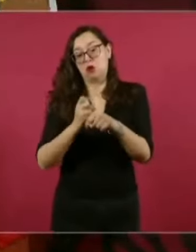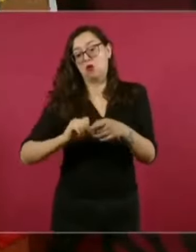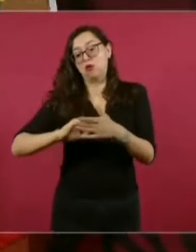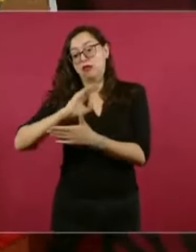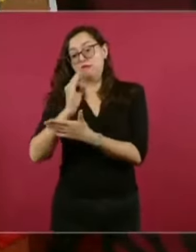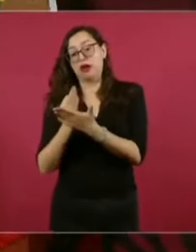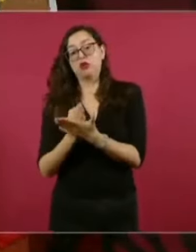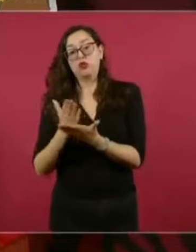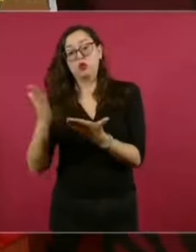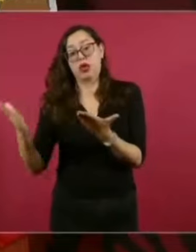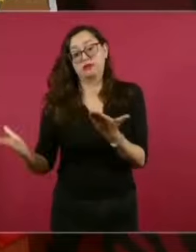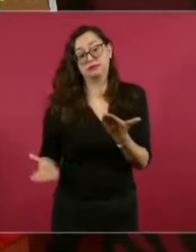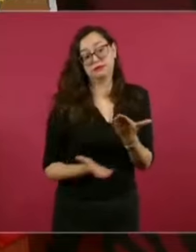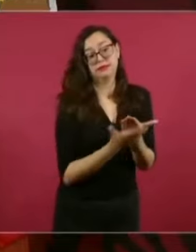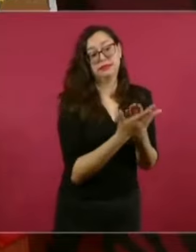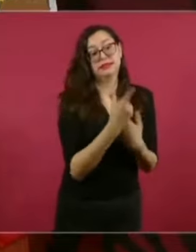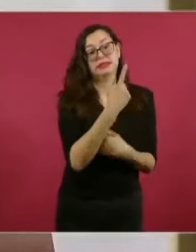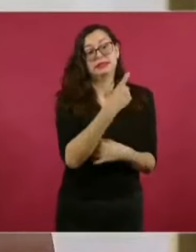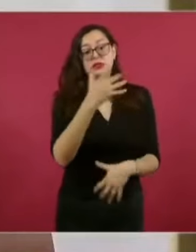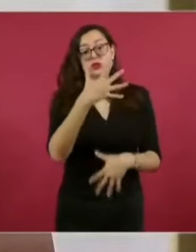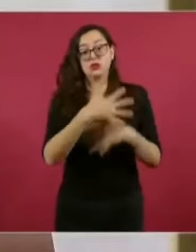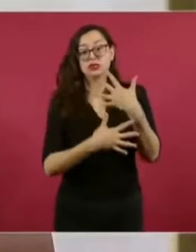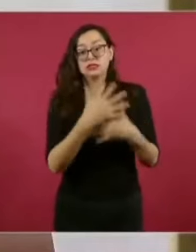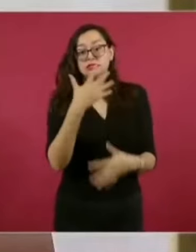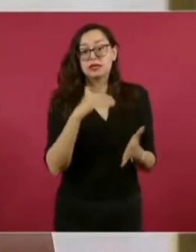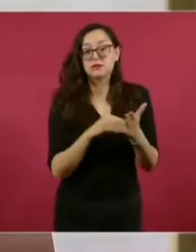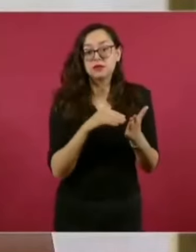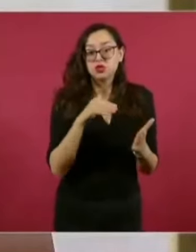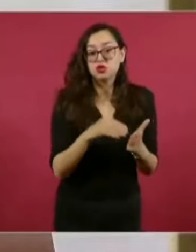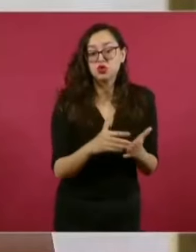millones 920 mil pesos,